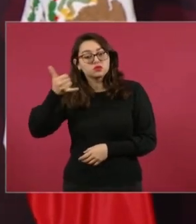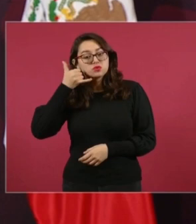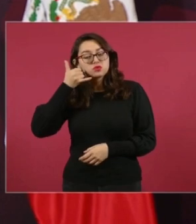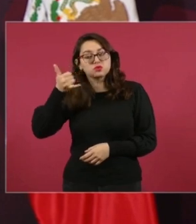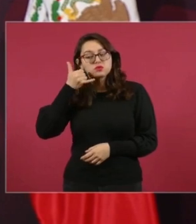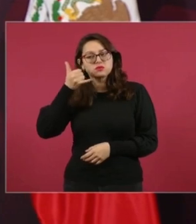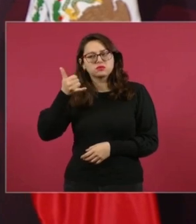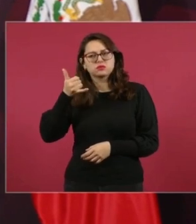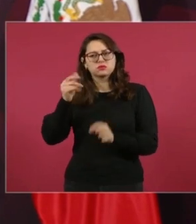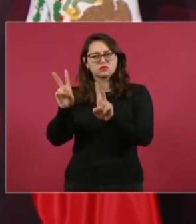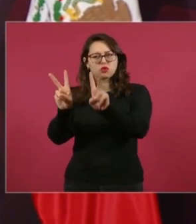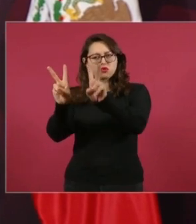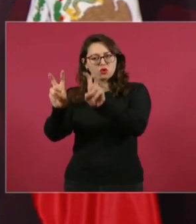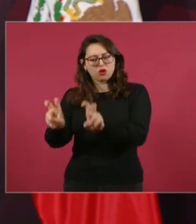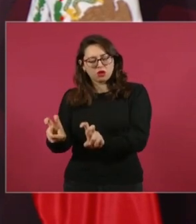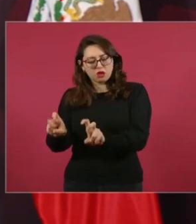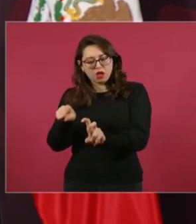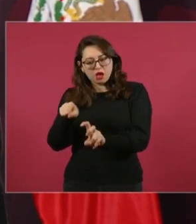gallo.